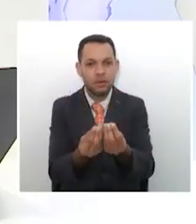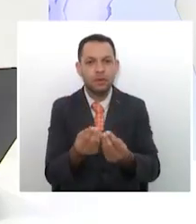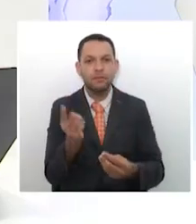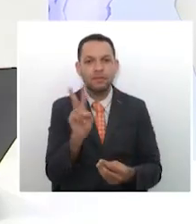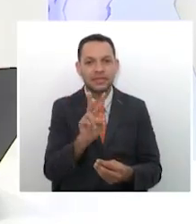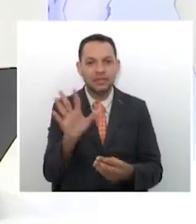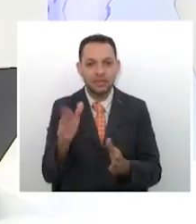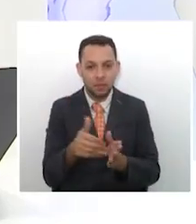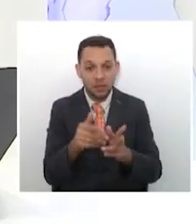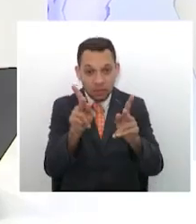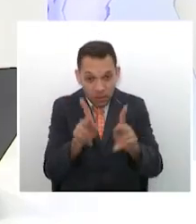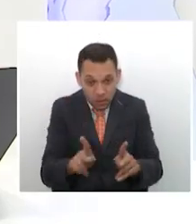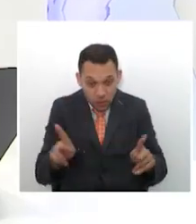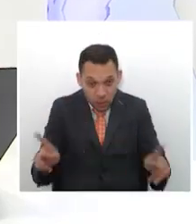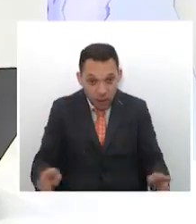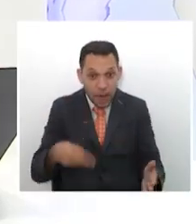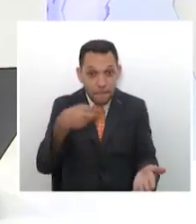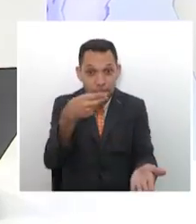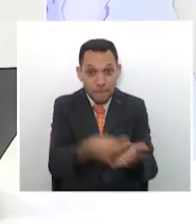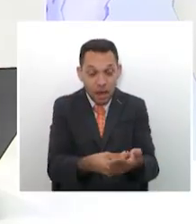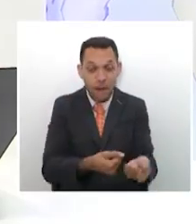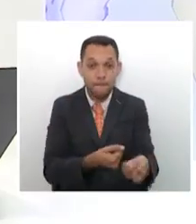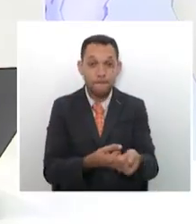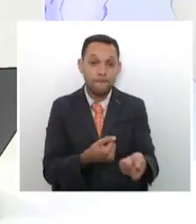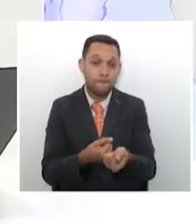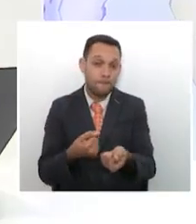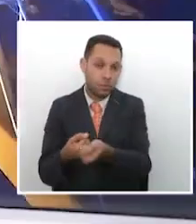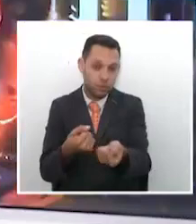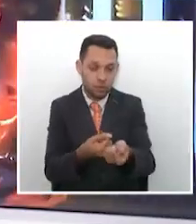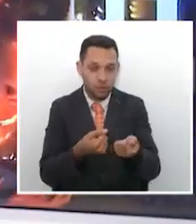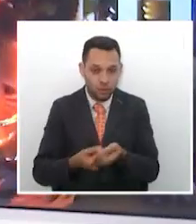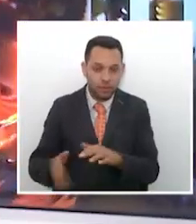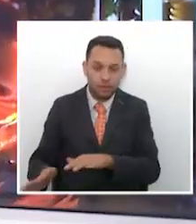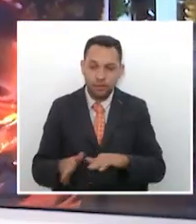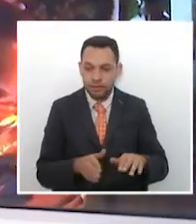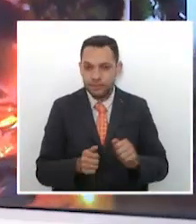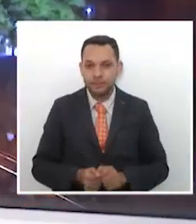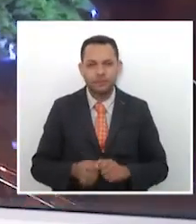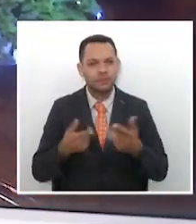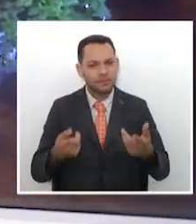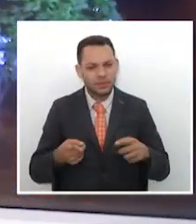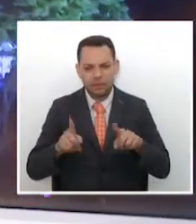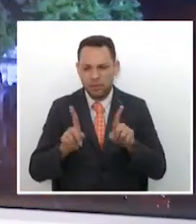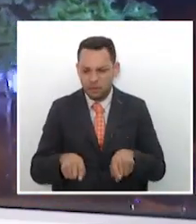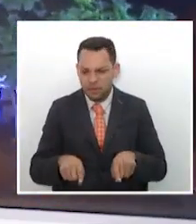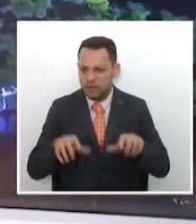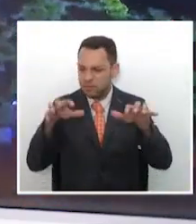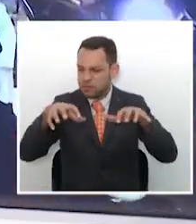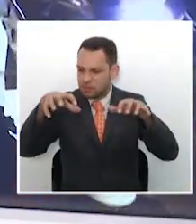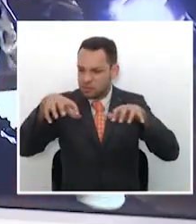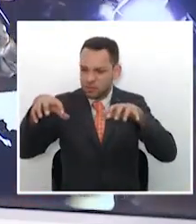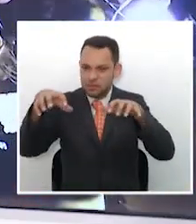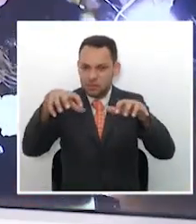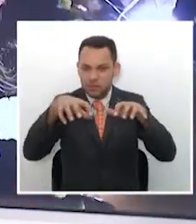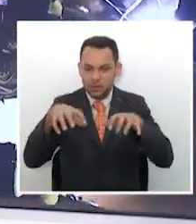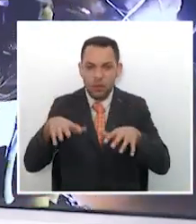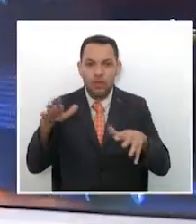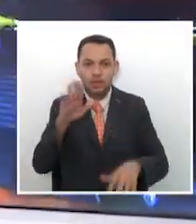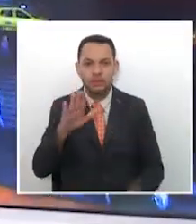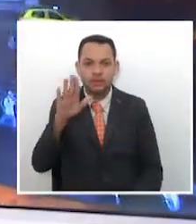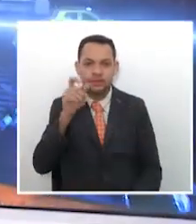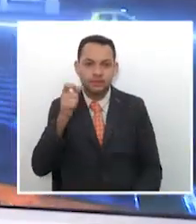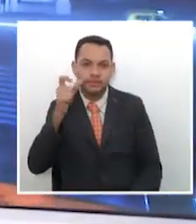trabajadores en todo el país. Y continuamos con más información. Mucha atención que la lluvia sigue causando emergencias en el departamento de Caldas.